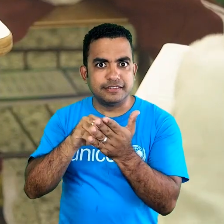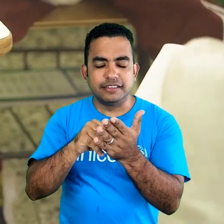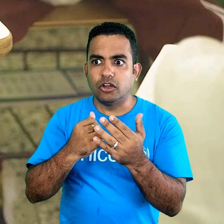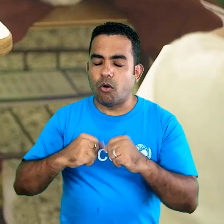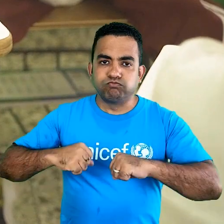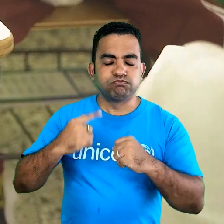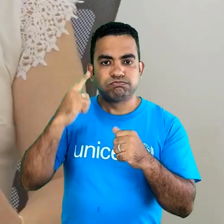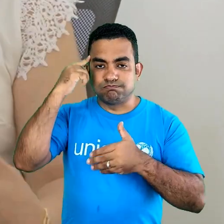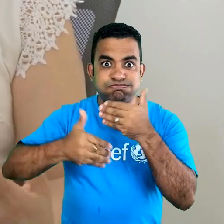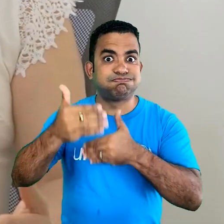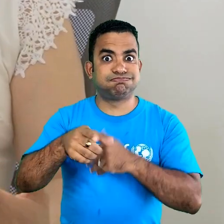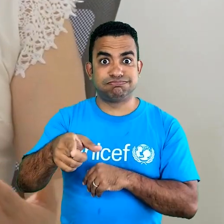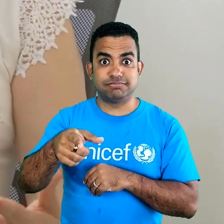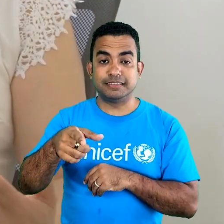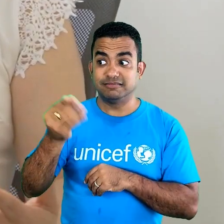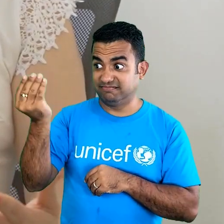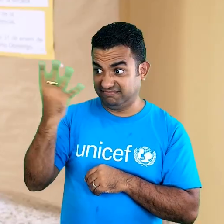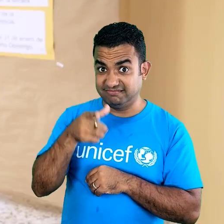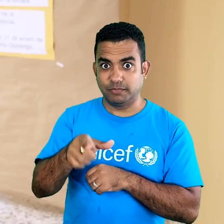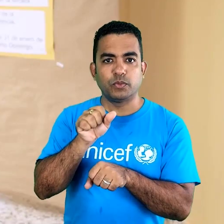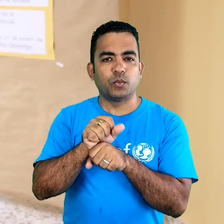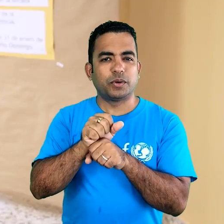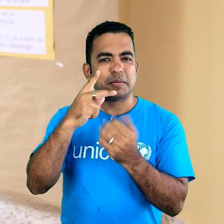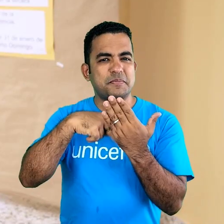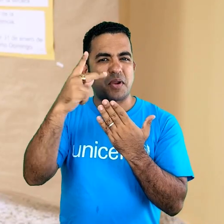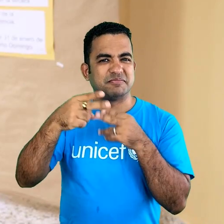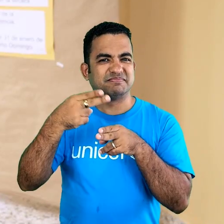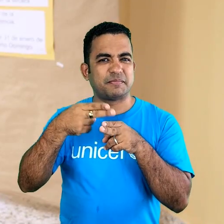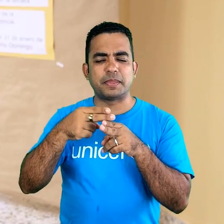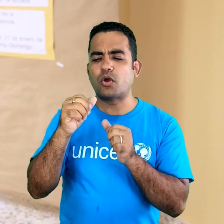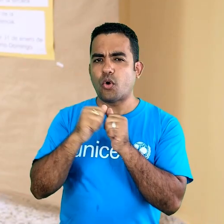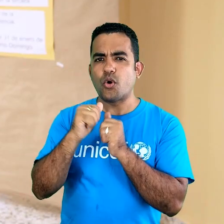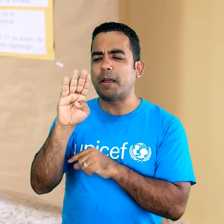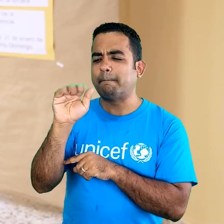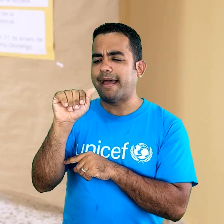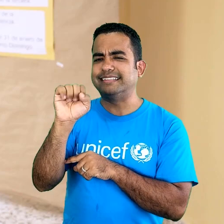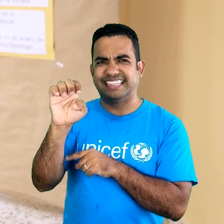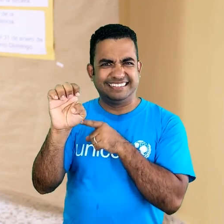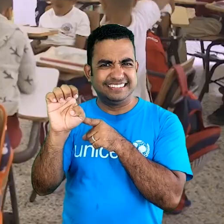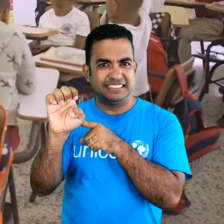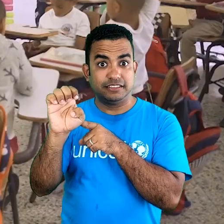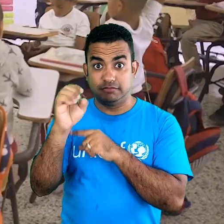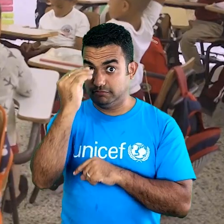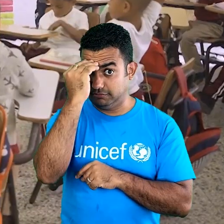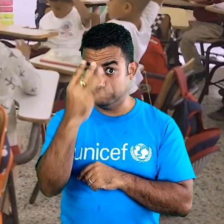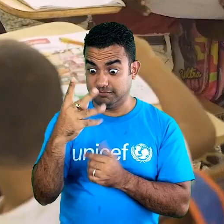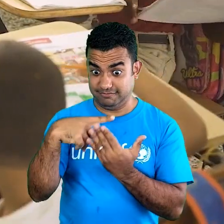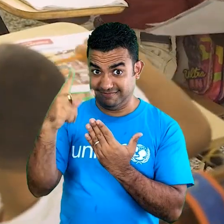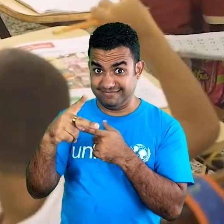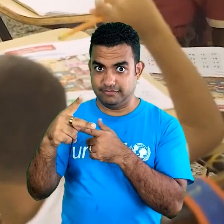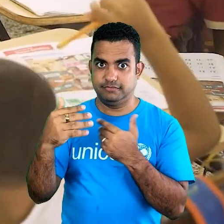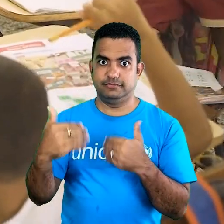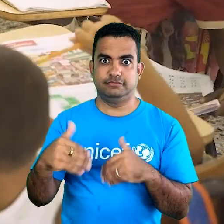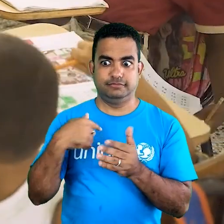tiene un aprendizaje muy suelto la niña. A mí me informaron que ella trabaja en un programa que se llama Con Base y les